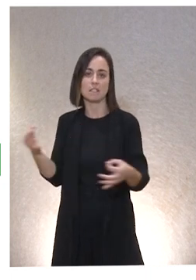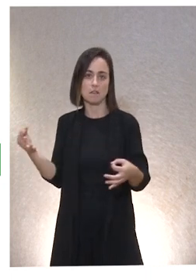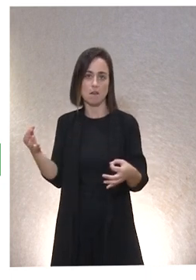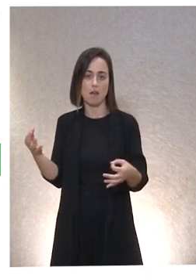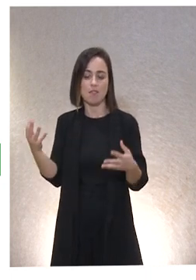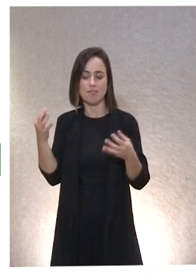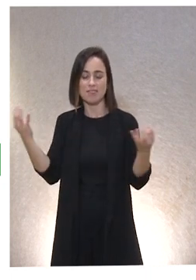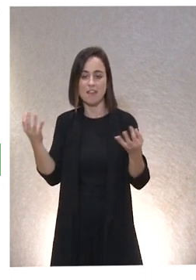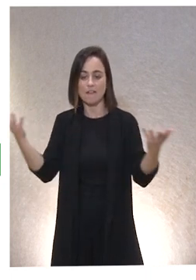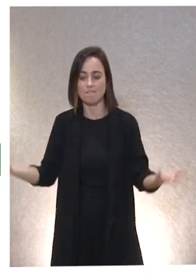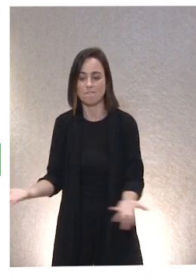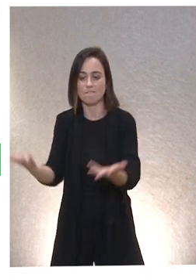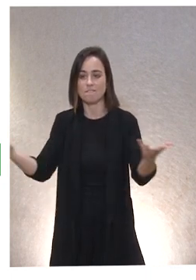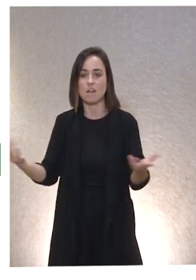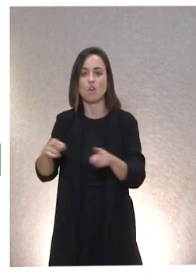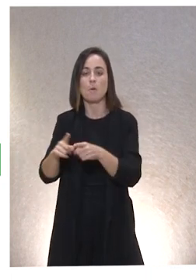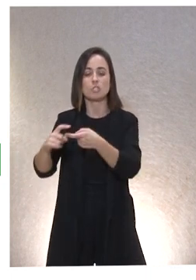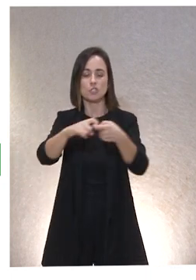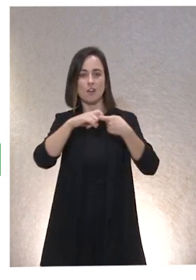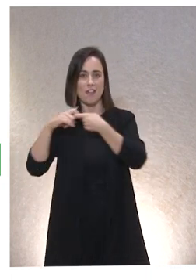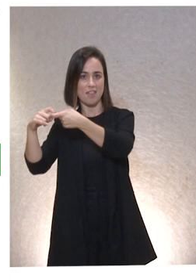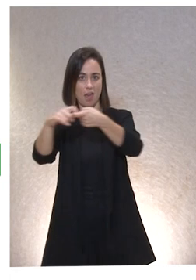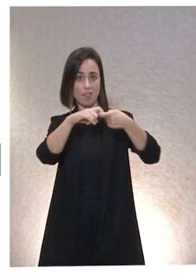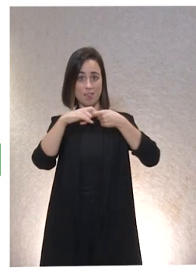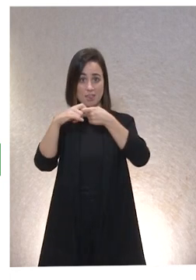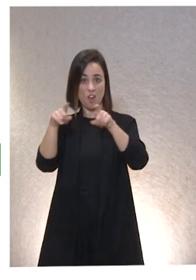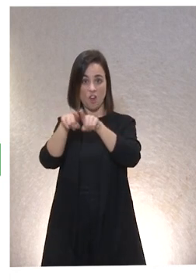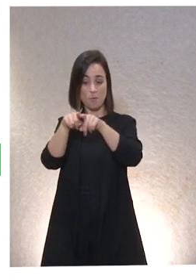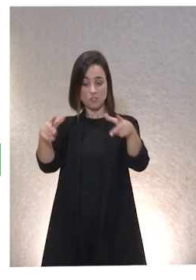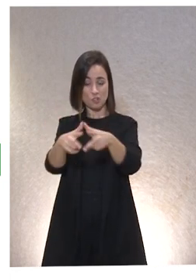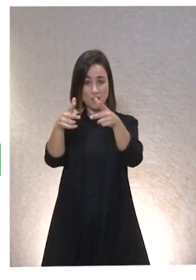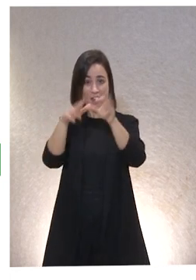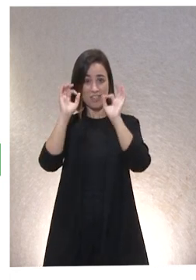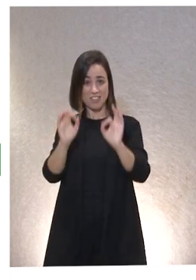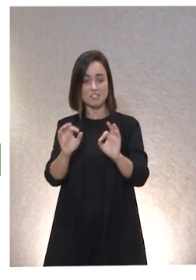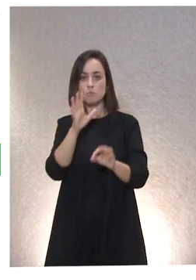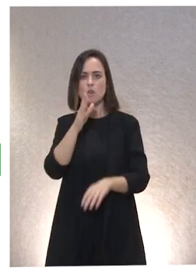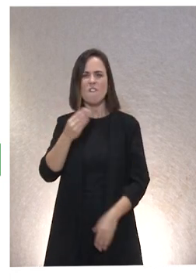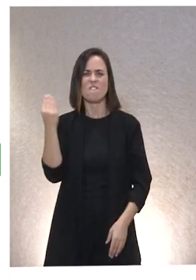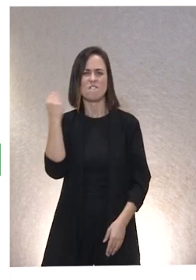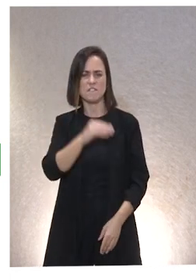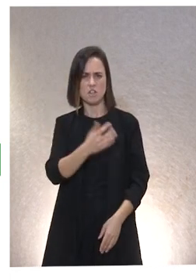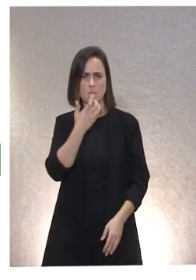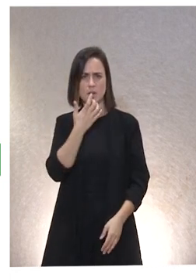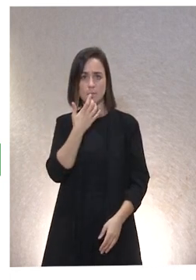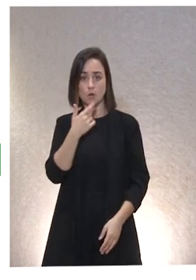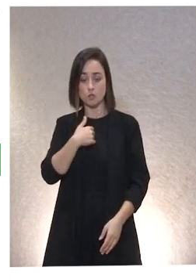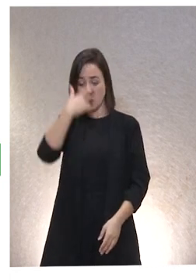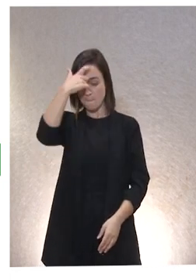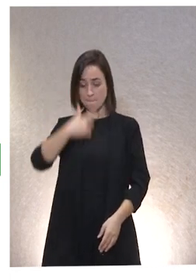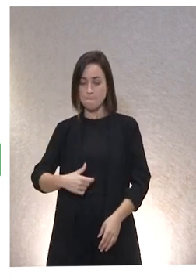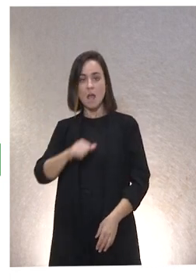potencial riqueza y gozo de la solidaridad que nos constituye. ¿Sabéis la frialdad que supone ser personas